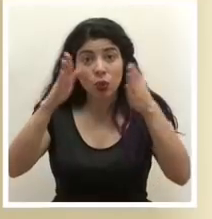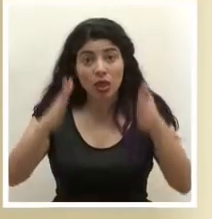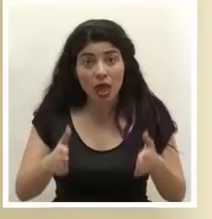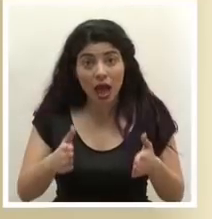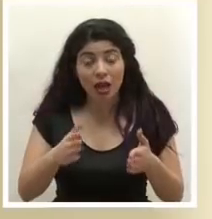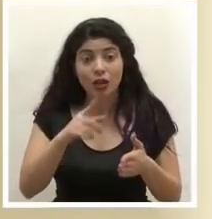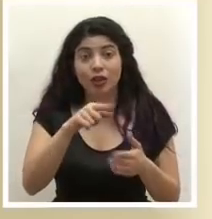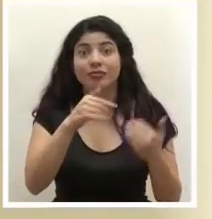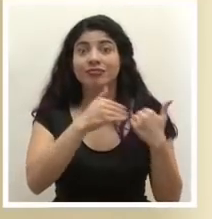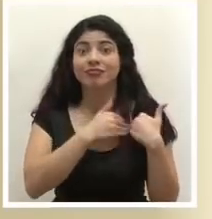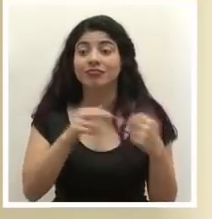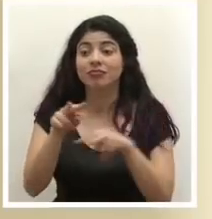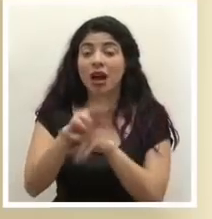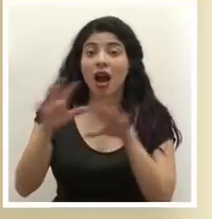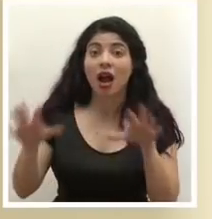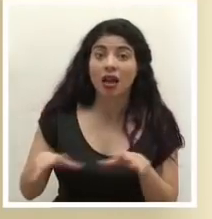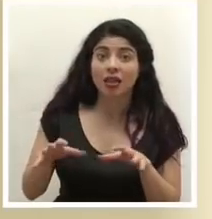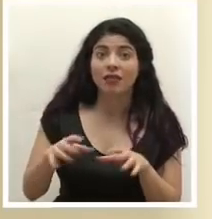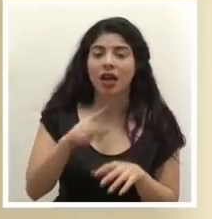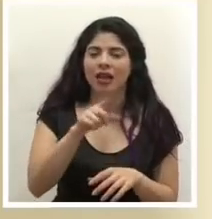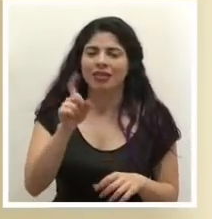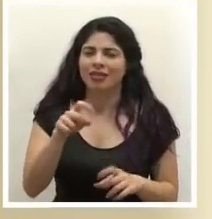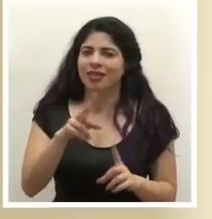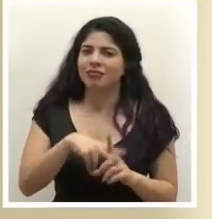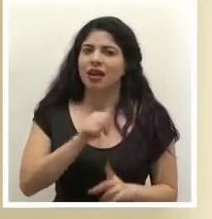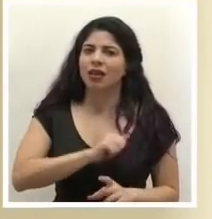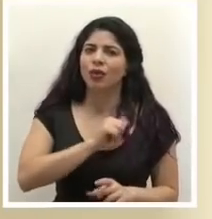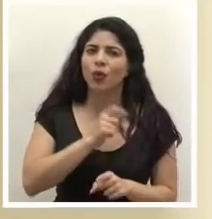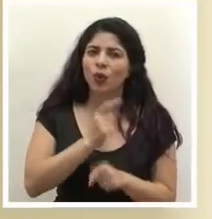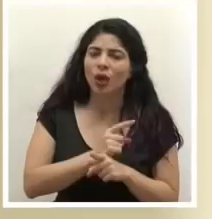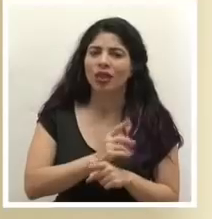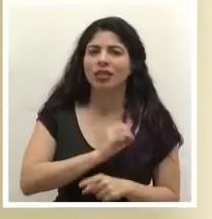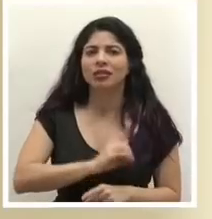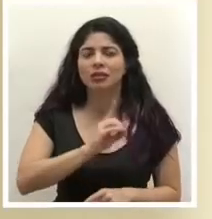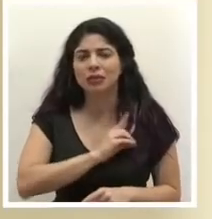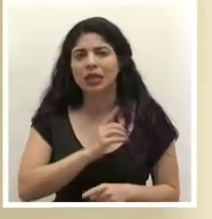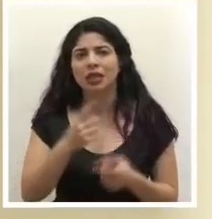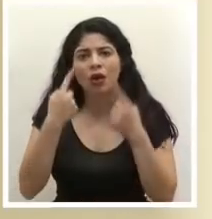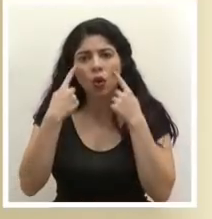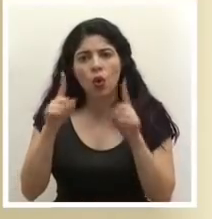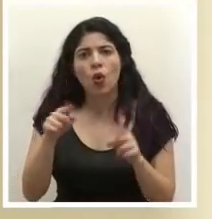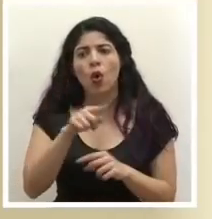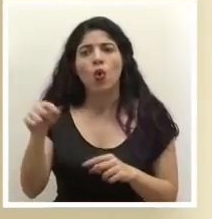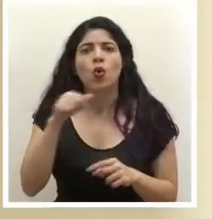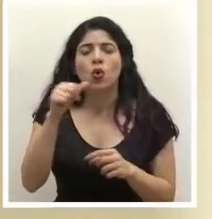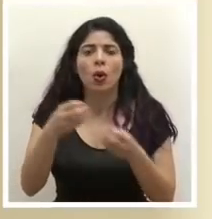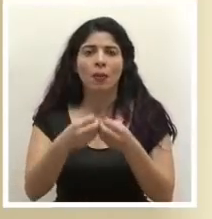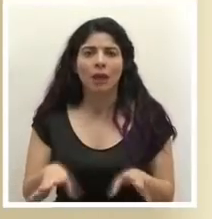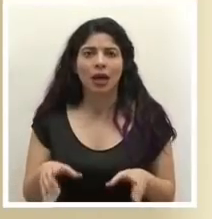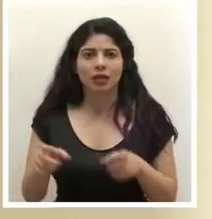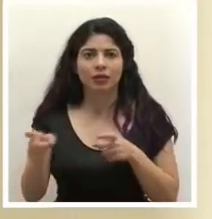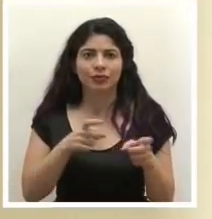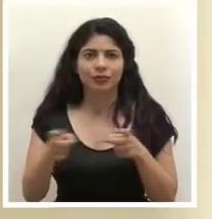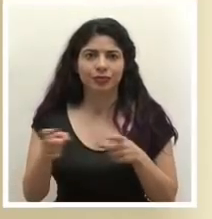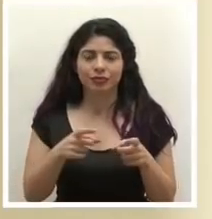supervisan las actividades de tomar las actitudes correctas en cuanto a la disciplina y lograr que esto no se nos vaya a salir